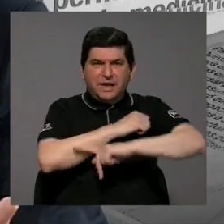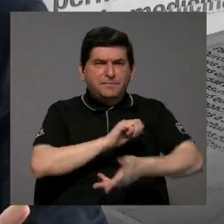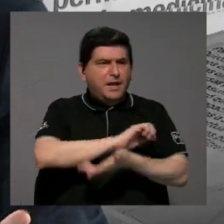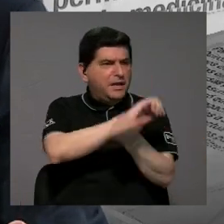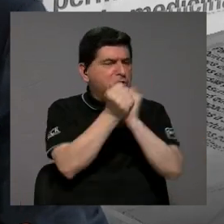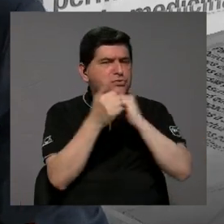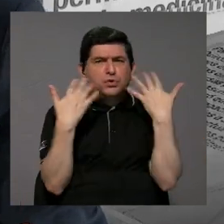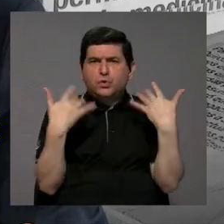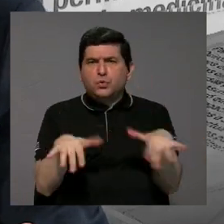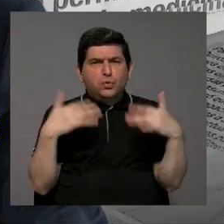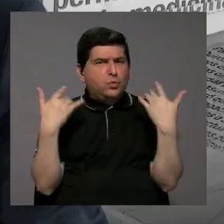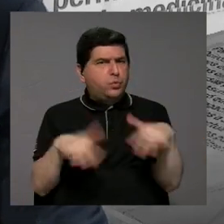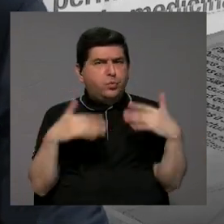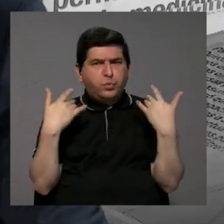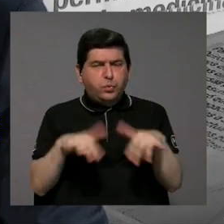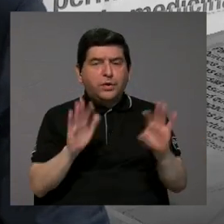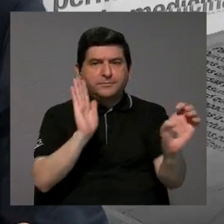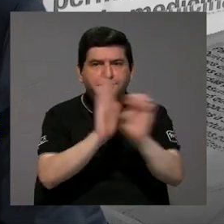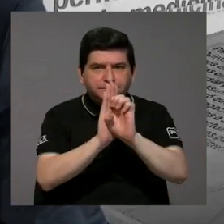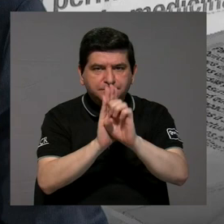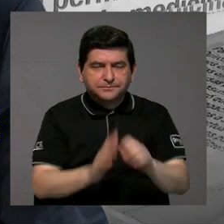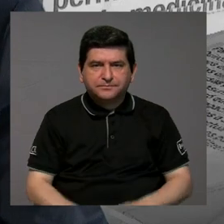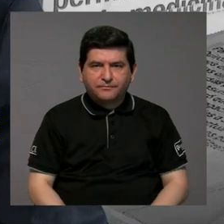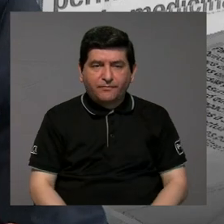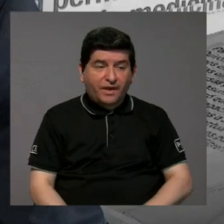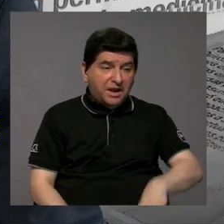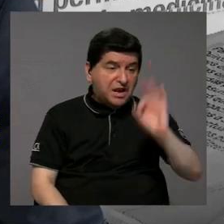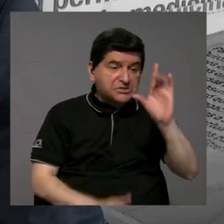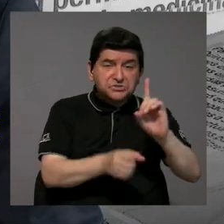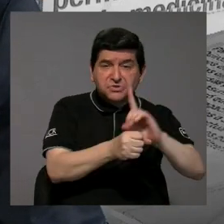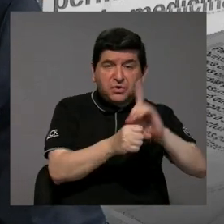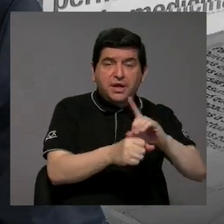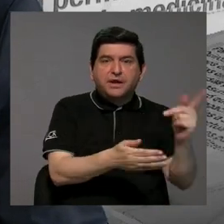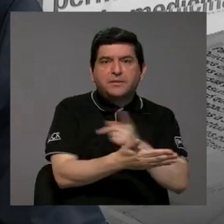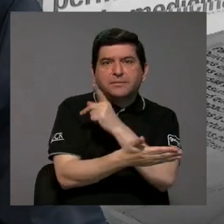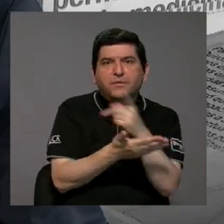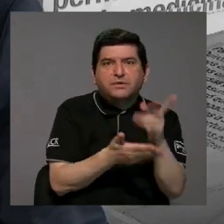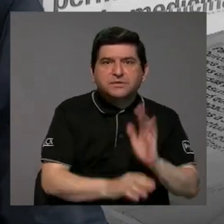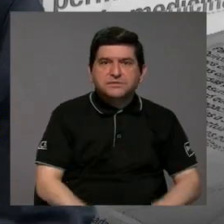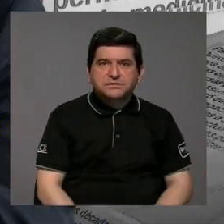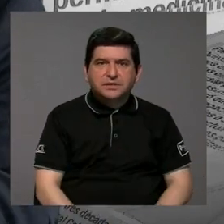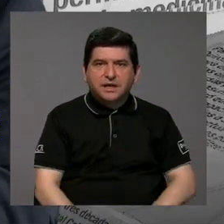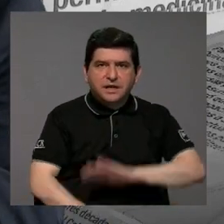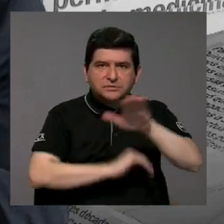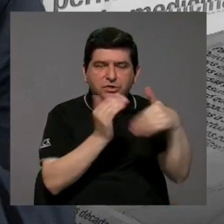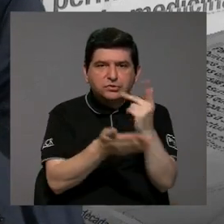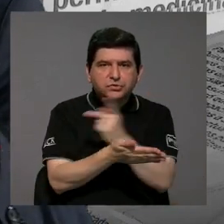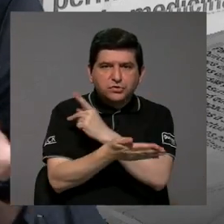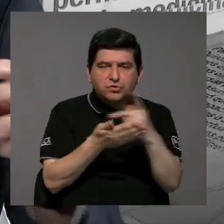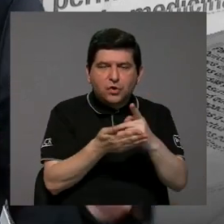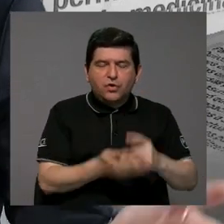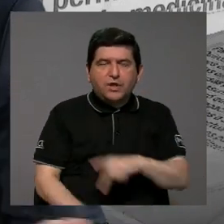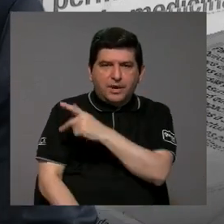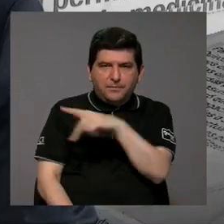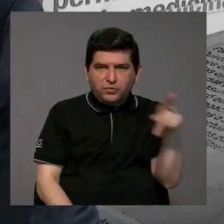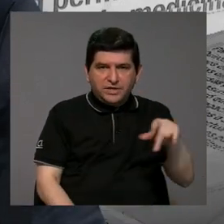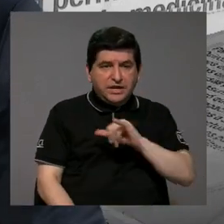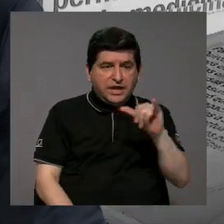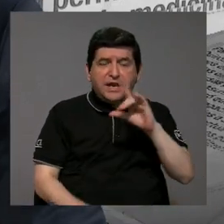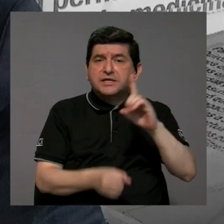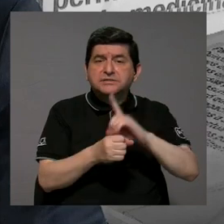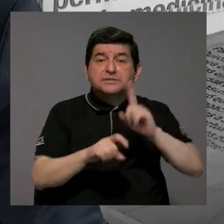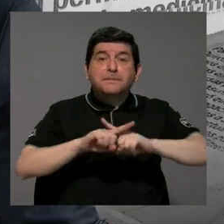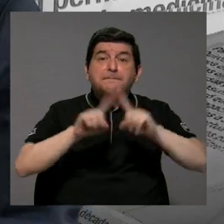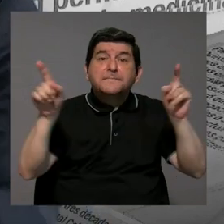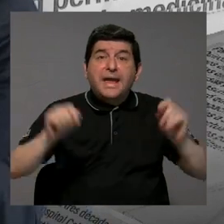país ha cambiado muchísimo. Por ejemplo, seguimos eligiendo diputados por provincias. Toda la provincia de Punta Arenas elige a los